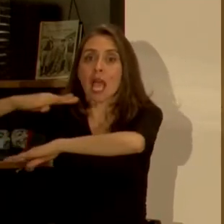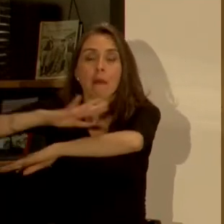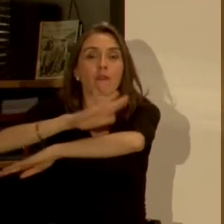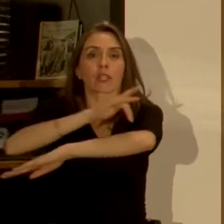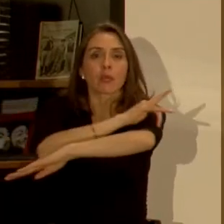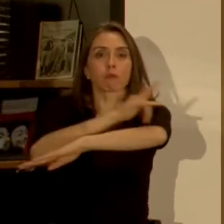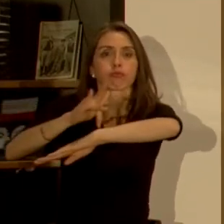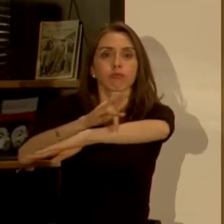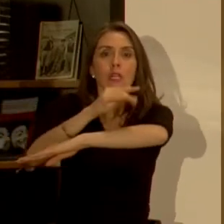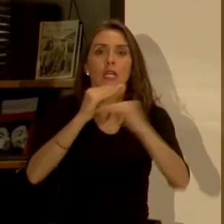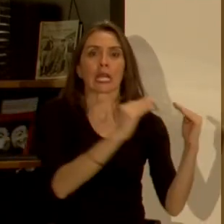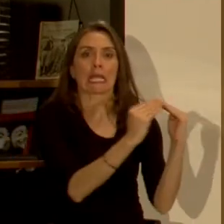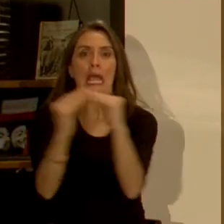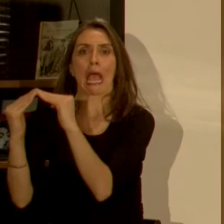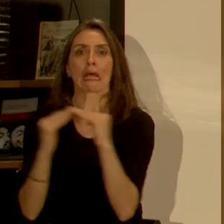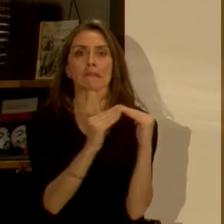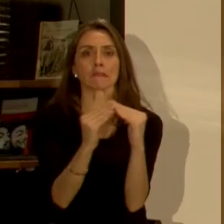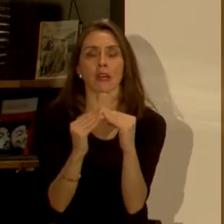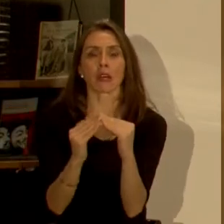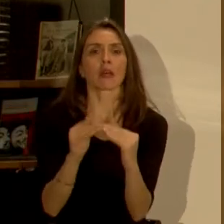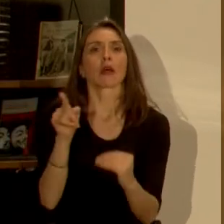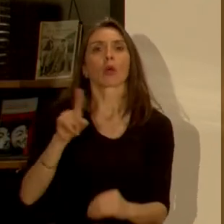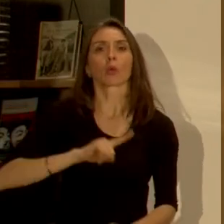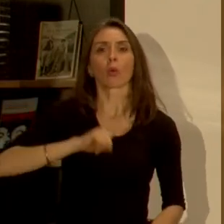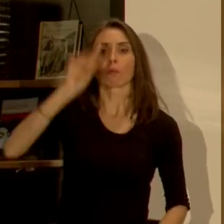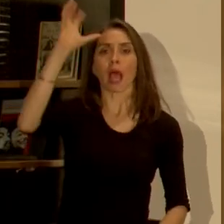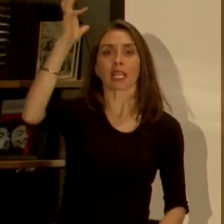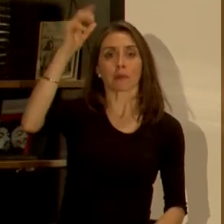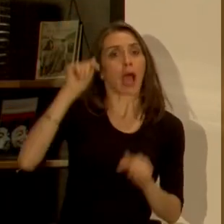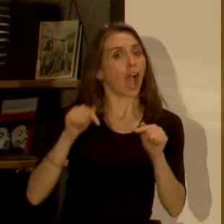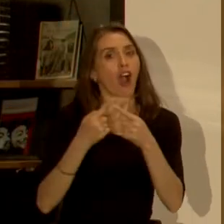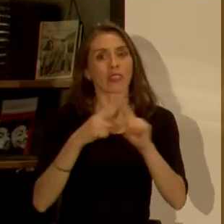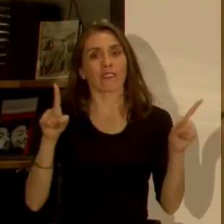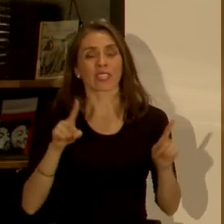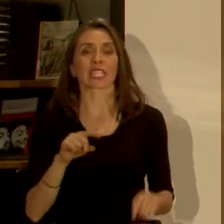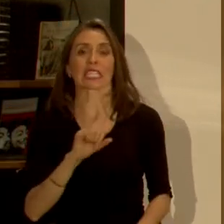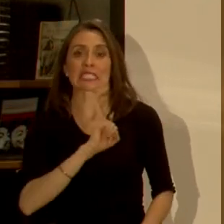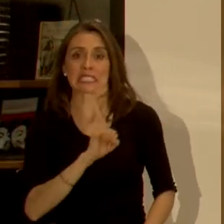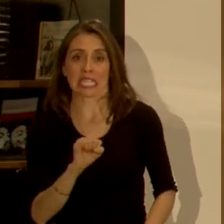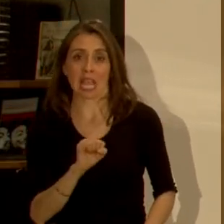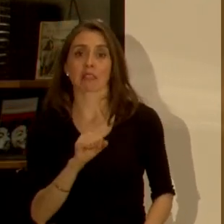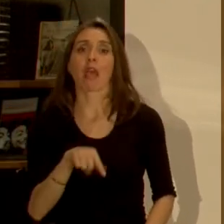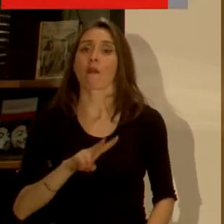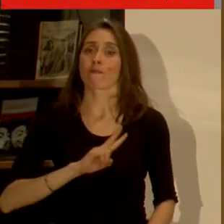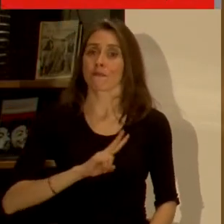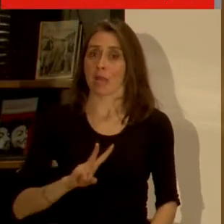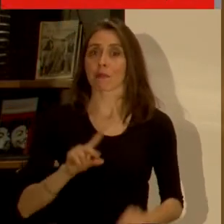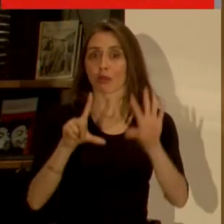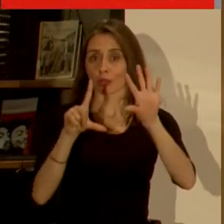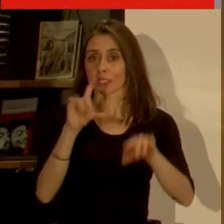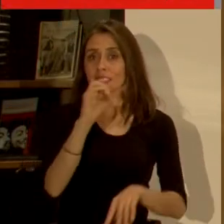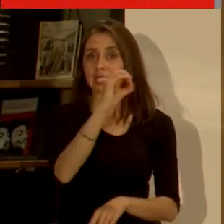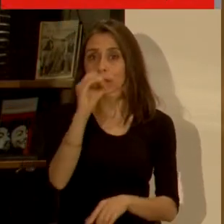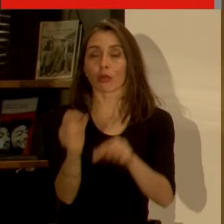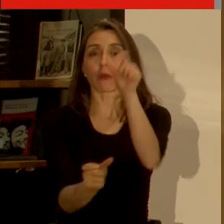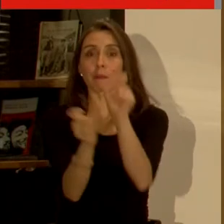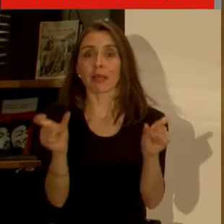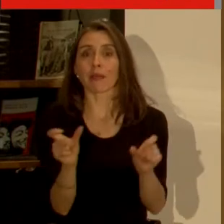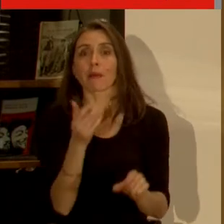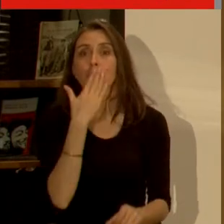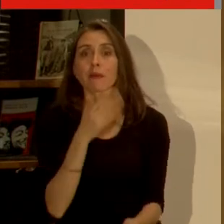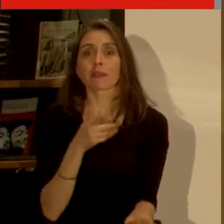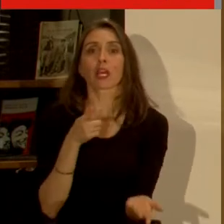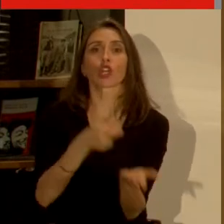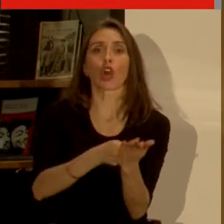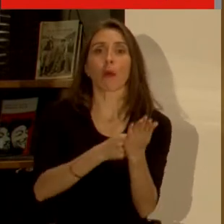climático. Pero eso cambió. Y hoy día, este gráfico es de Santiago, hay muchos de los paraíso, el 70% de la gente prefiere